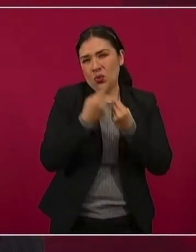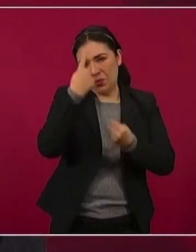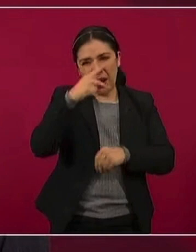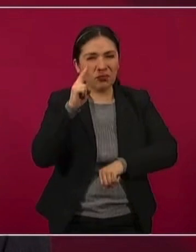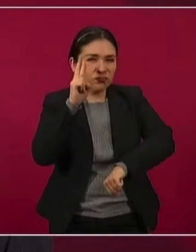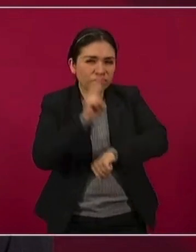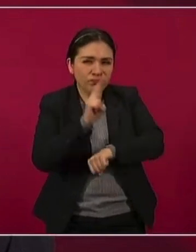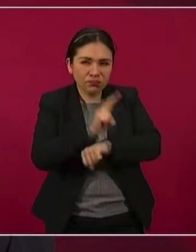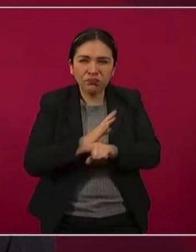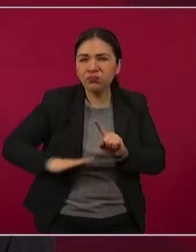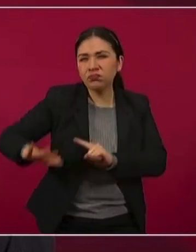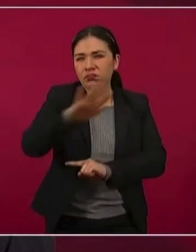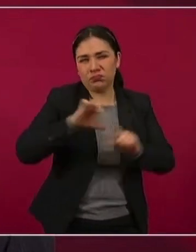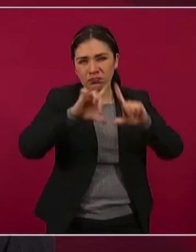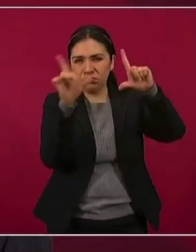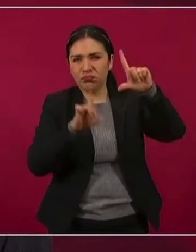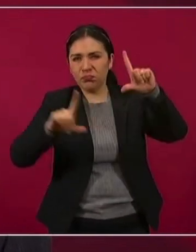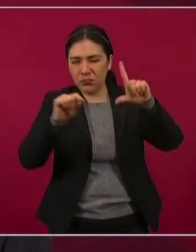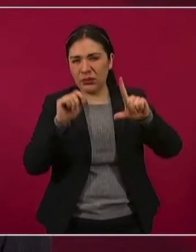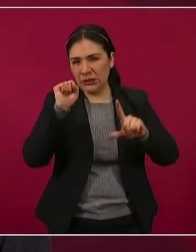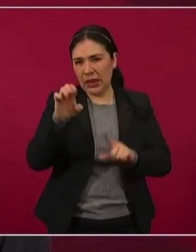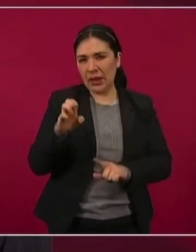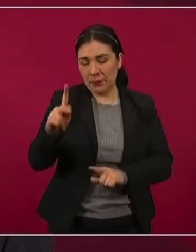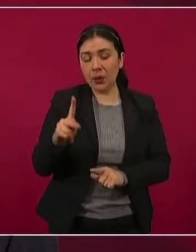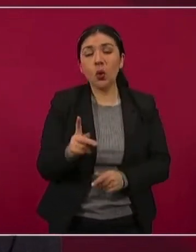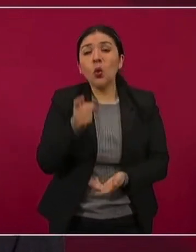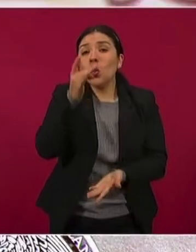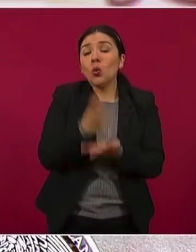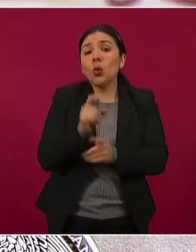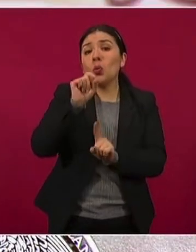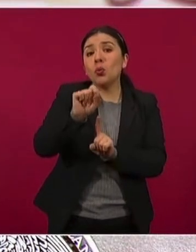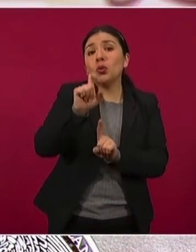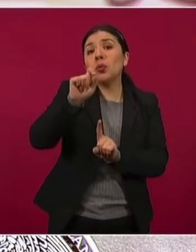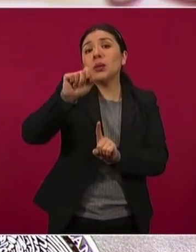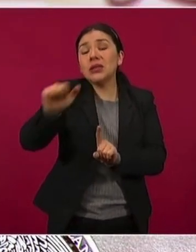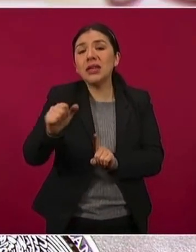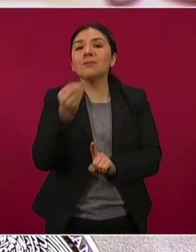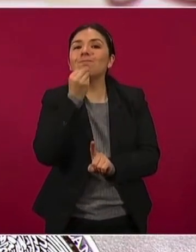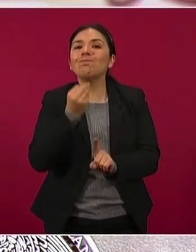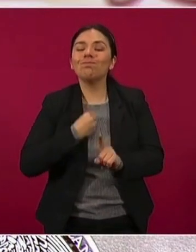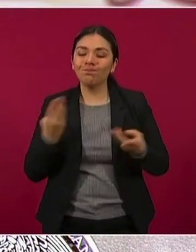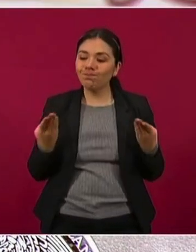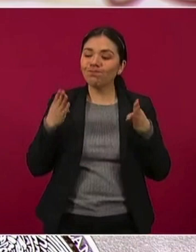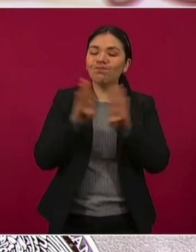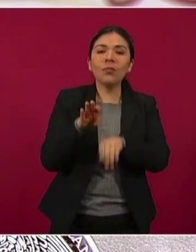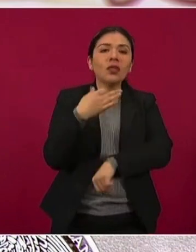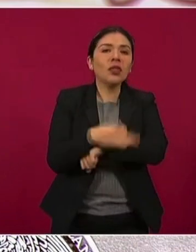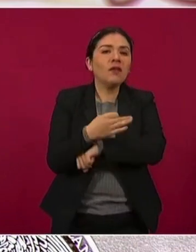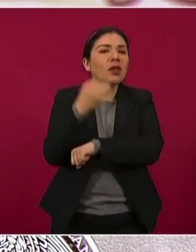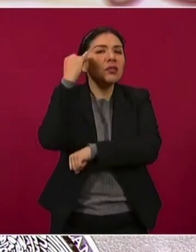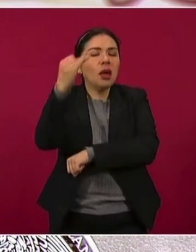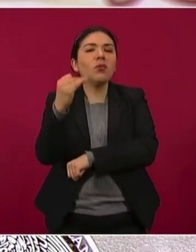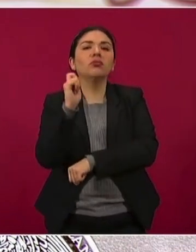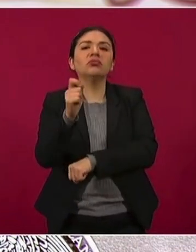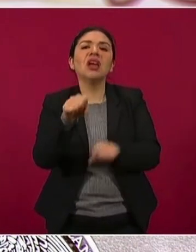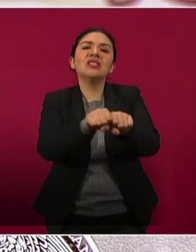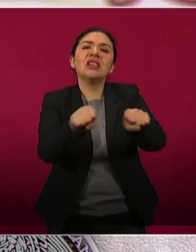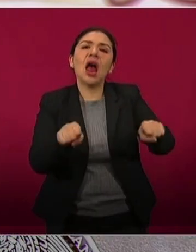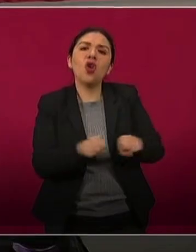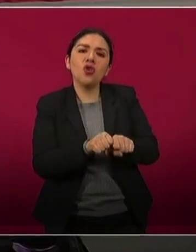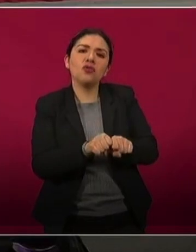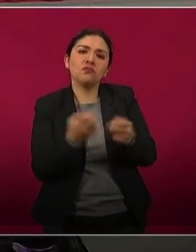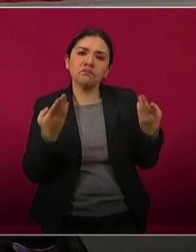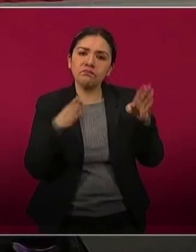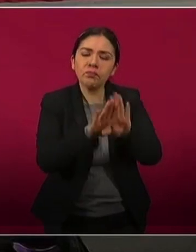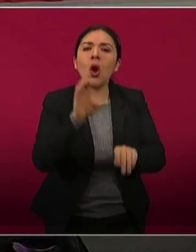monitoreo en todo el territorio nacional, solamente 0.26 han tenido que cerrar temporalmente algún salón o incluso